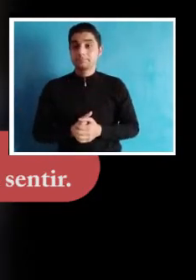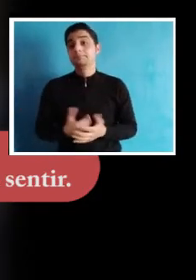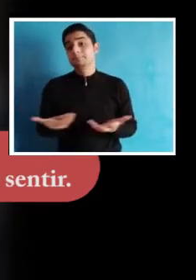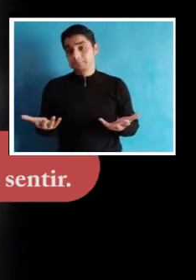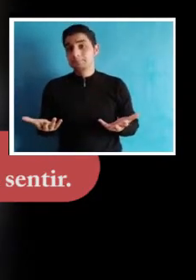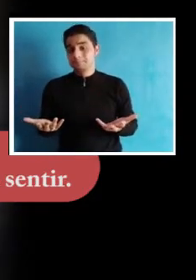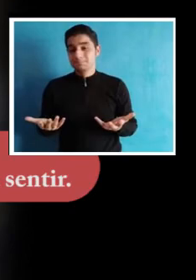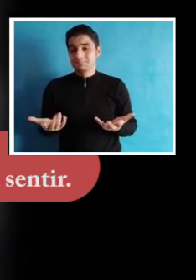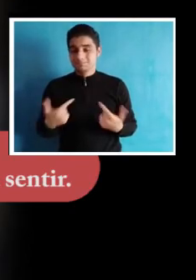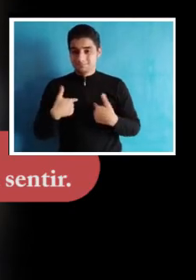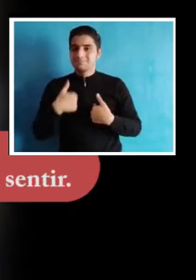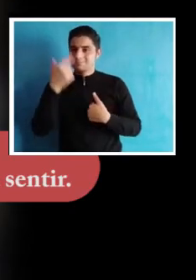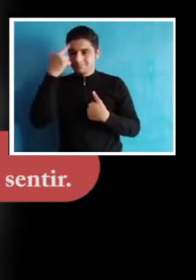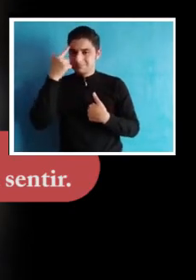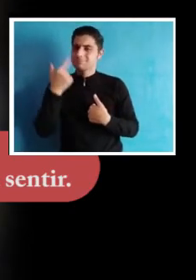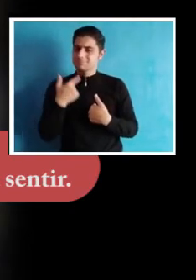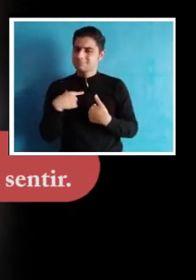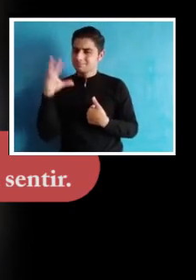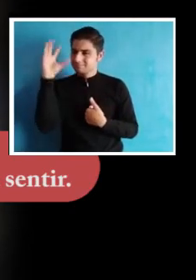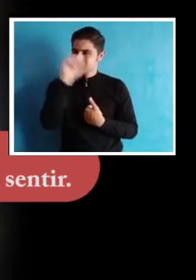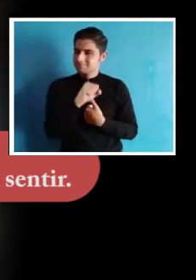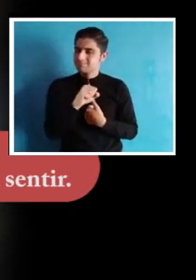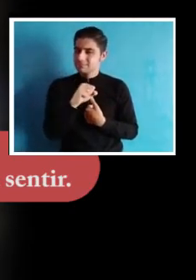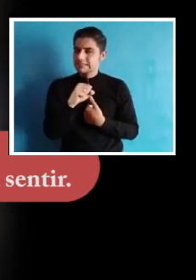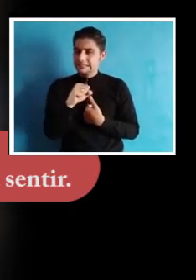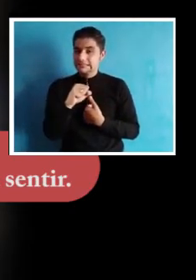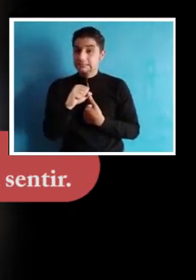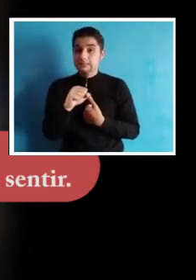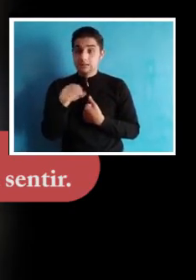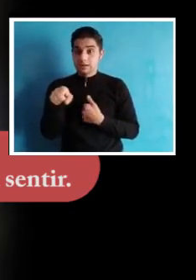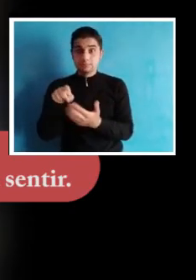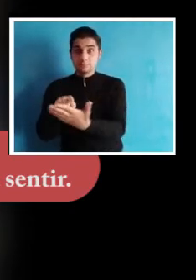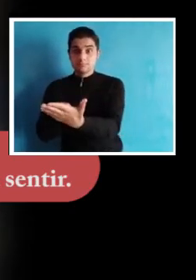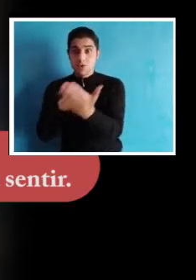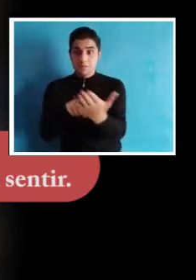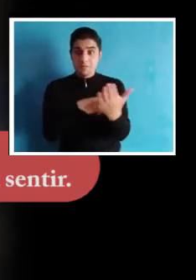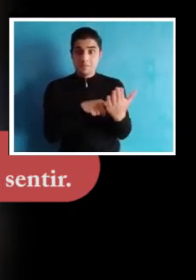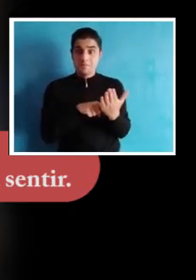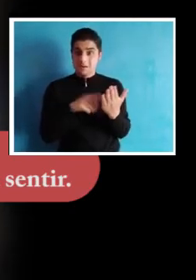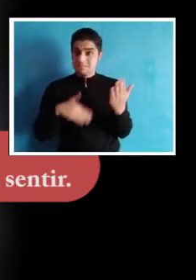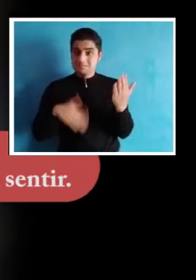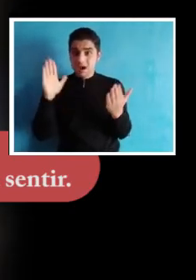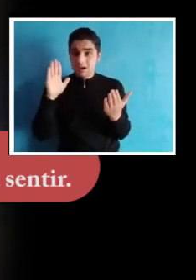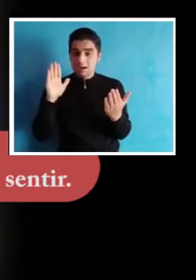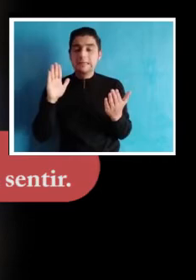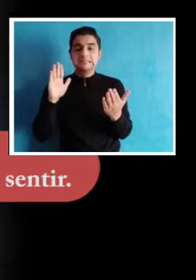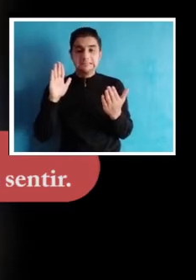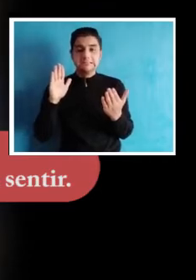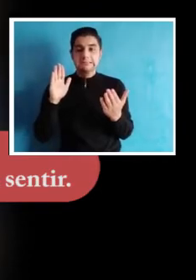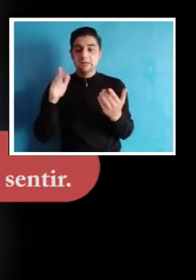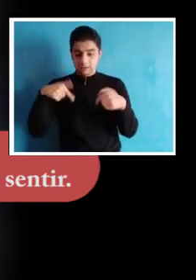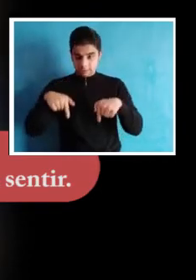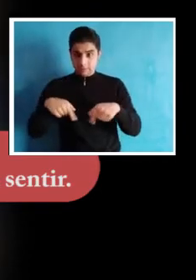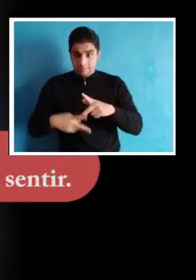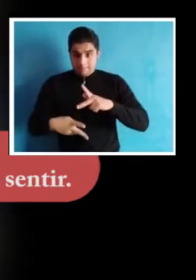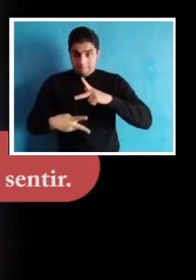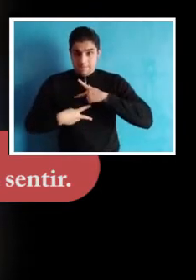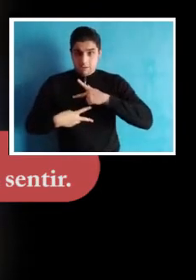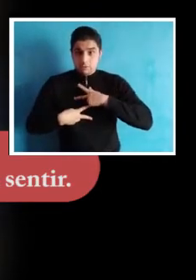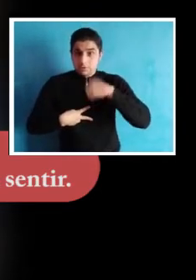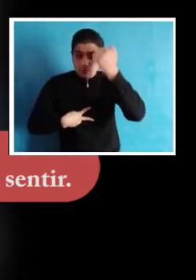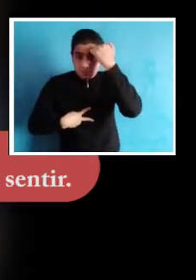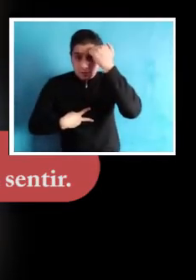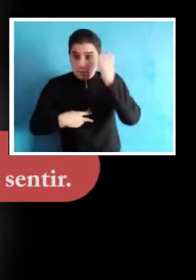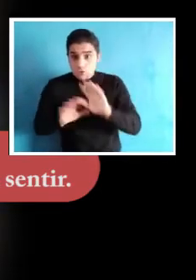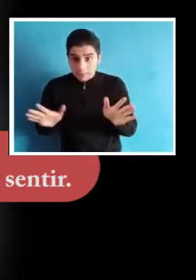Es por esto yo creo que encontramos y se pone de manifiesto no solamente nuestra situación